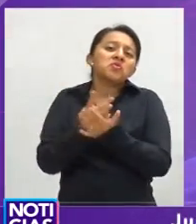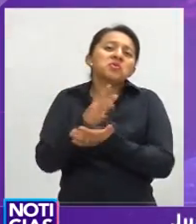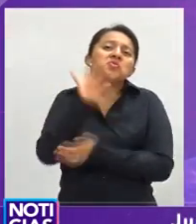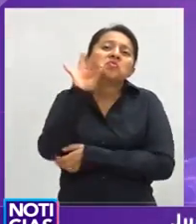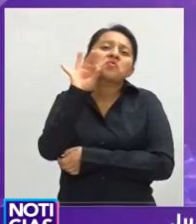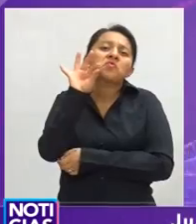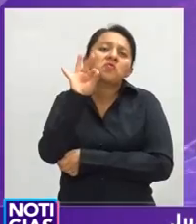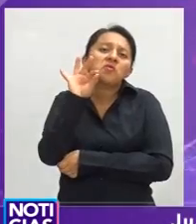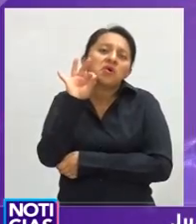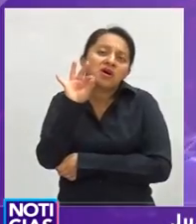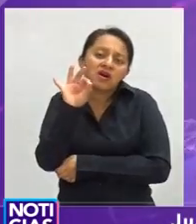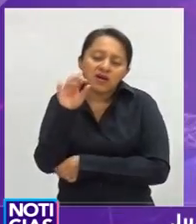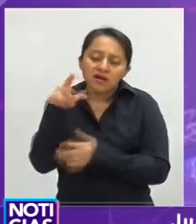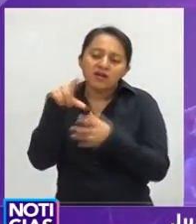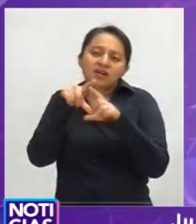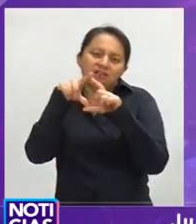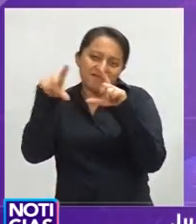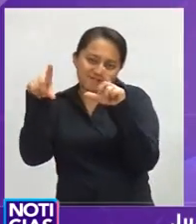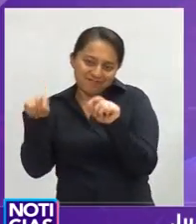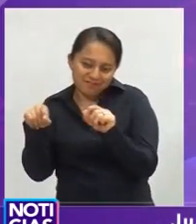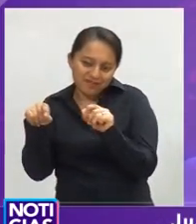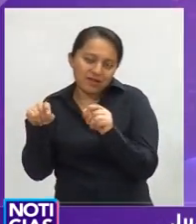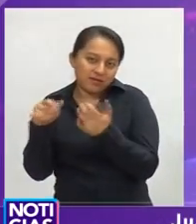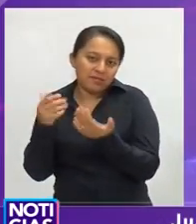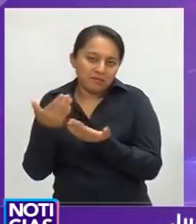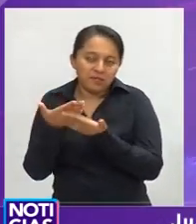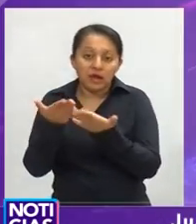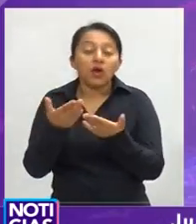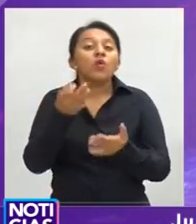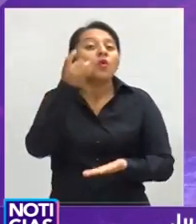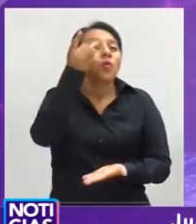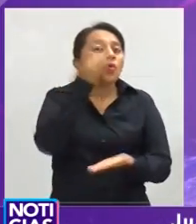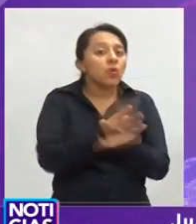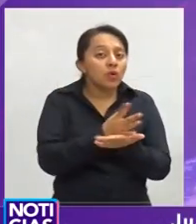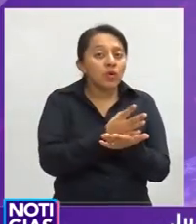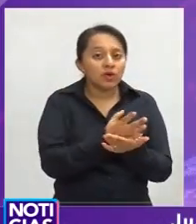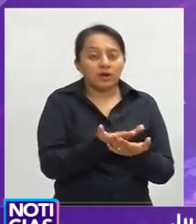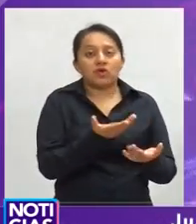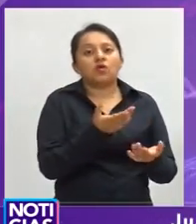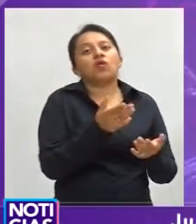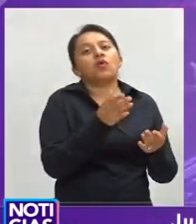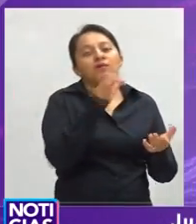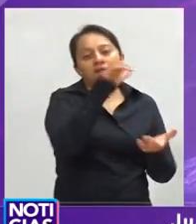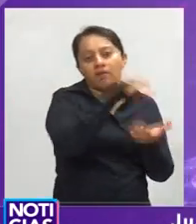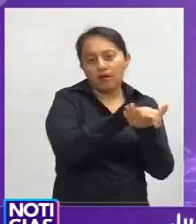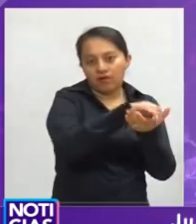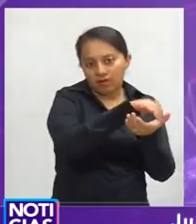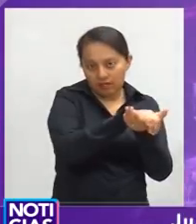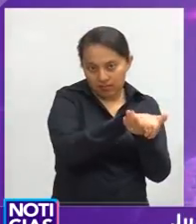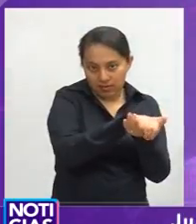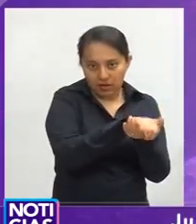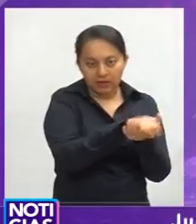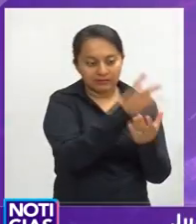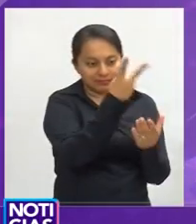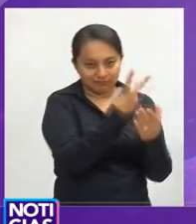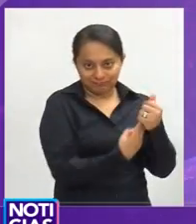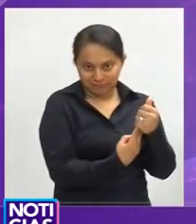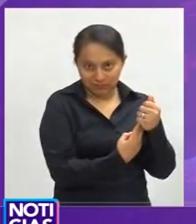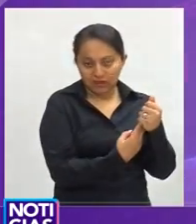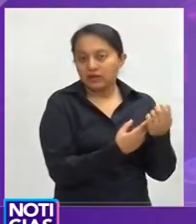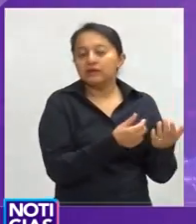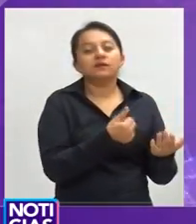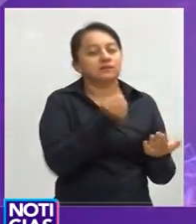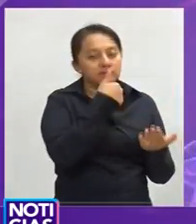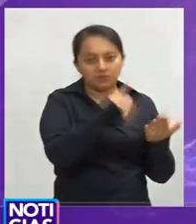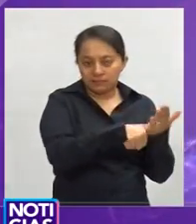requisitos los señala el artículo, el Código Civil, en nuestro Código Civil para el Estado de Querétaro habla de personas,